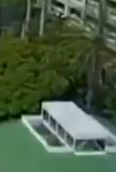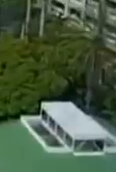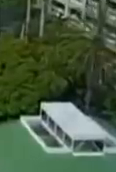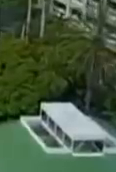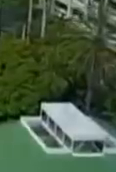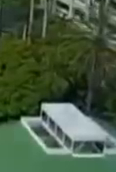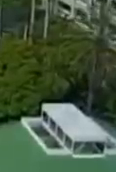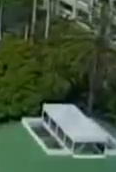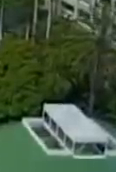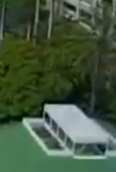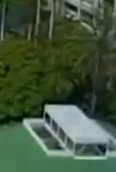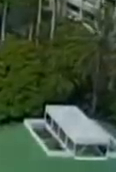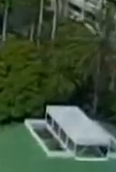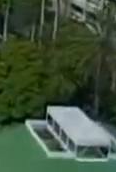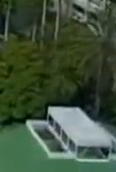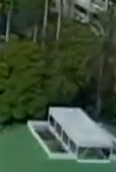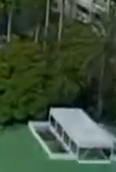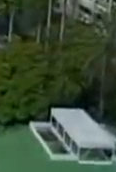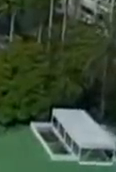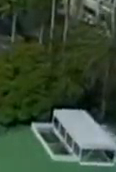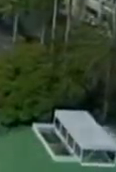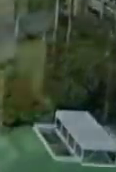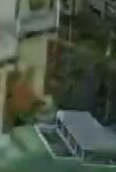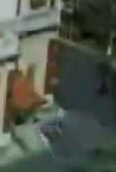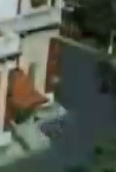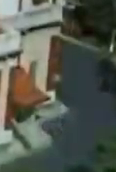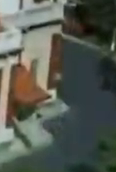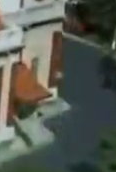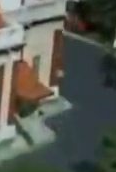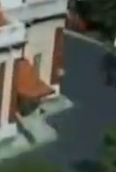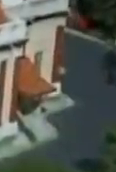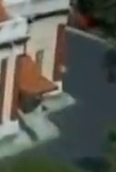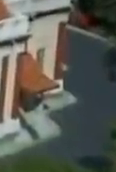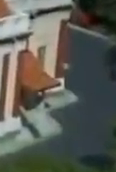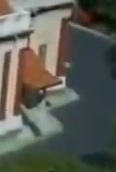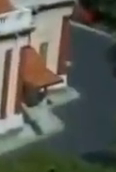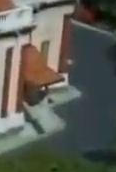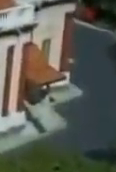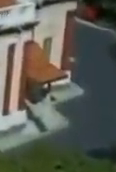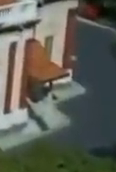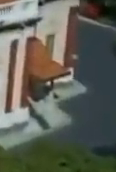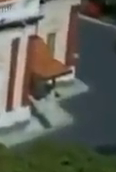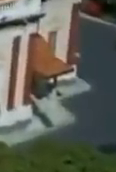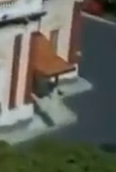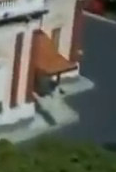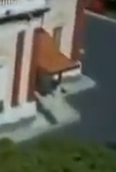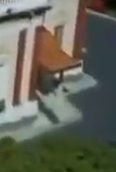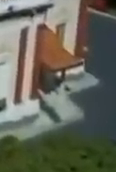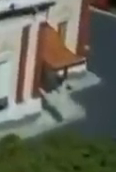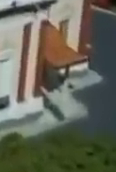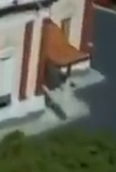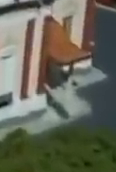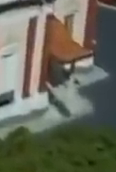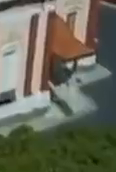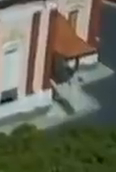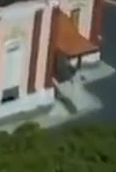Y a esta hora presidencial de esta